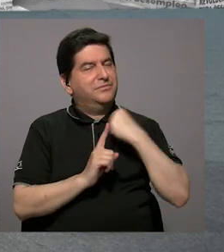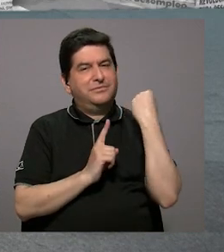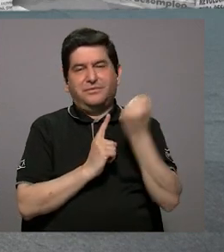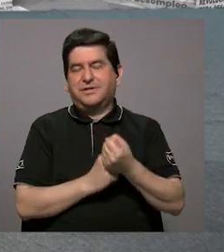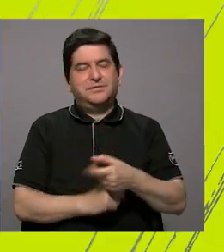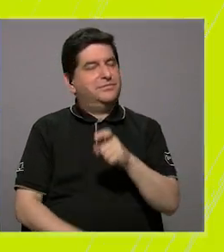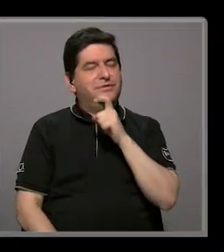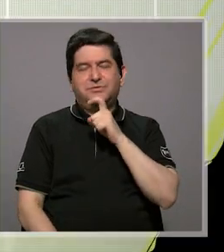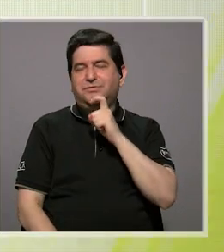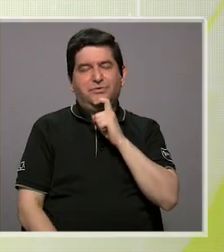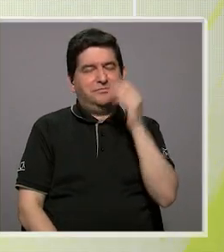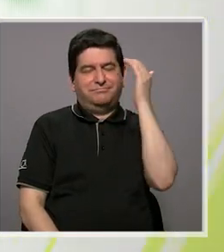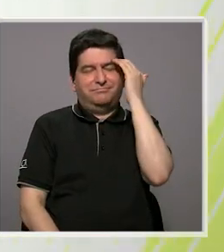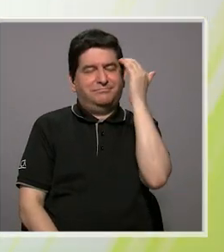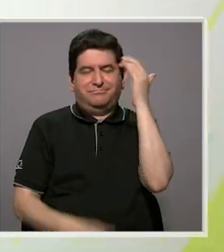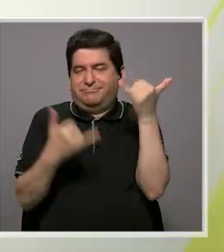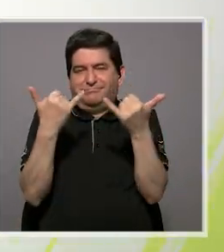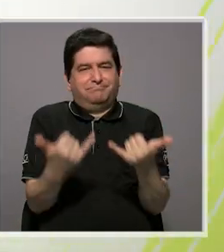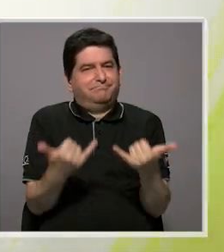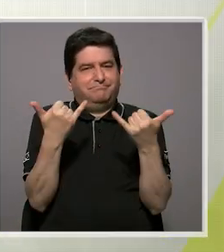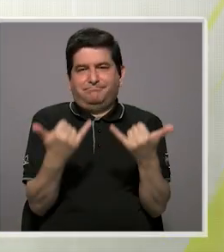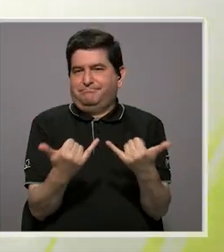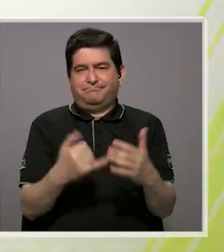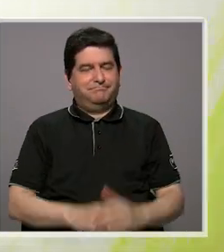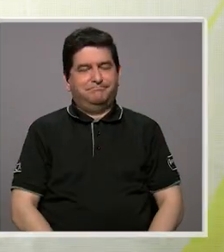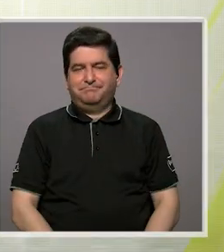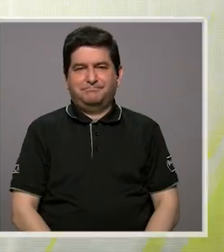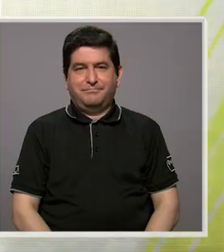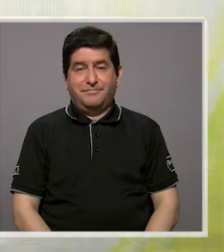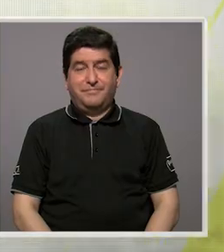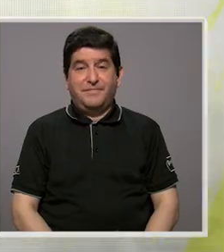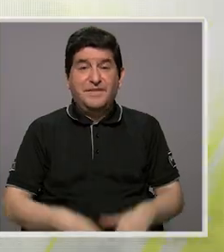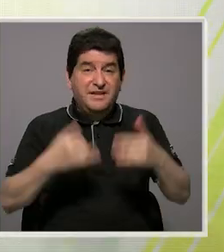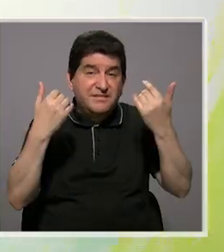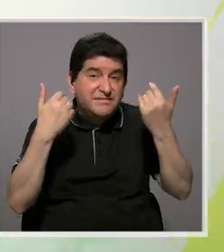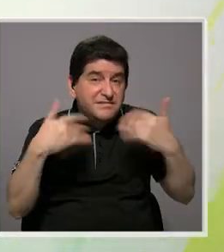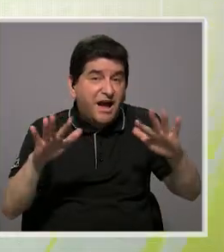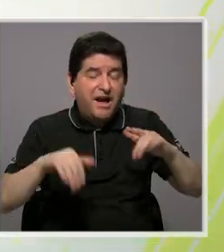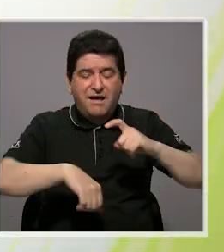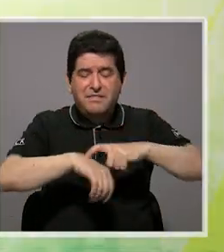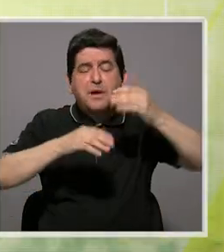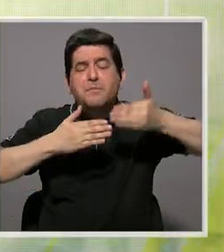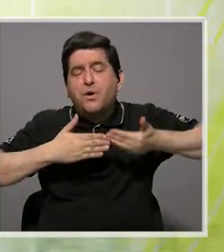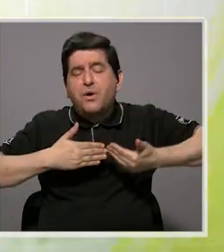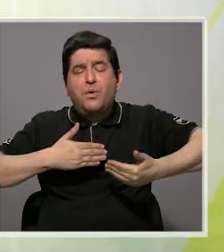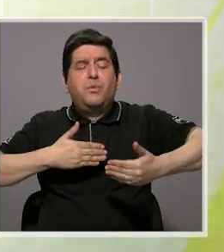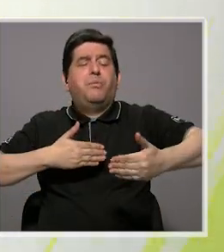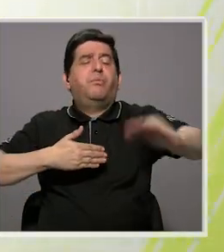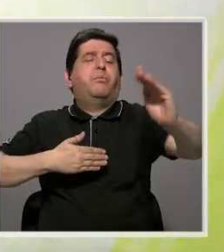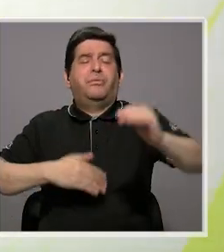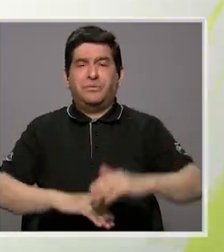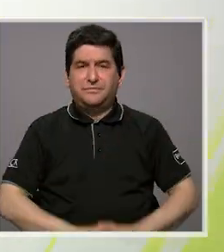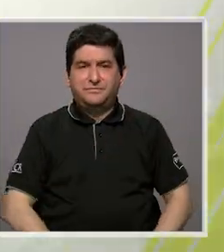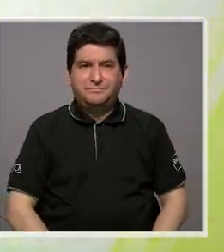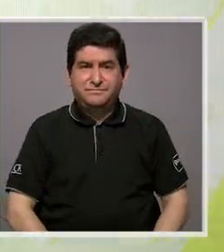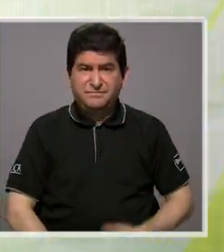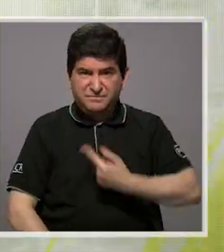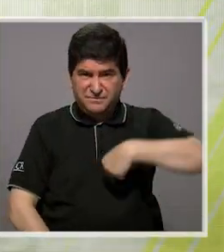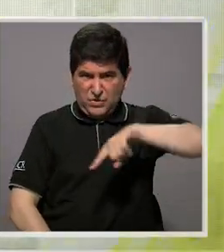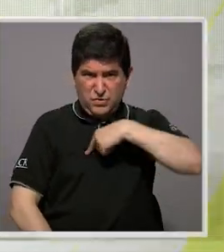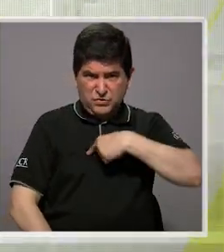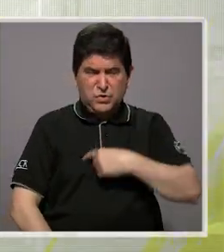difícil establecerlo en este momento porque ya había pasado mucho tiempo e incluso